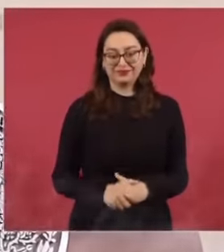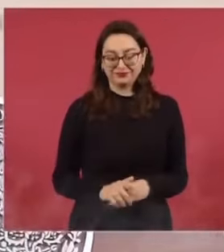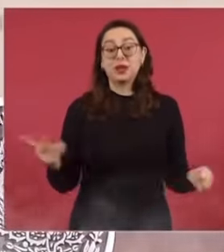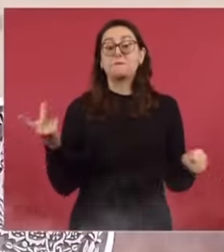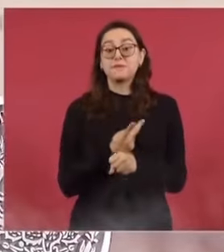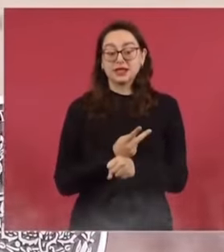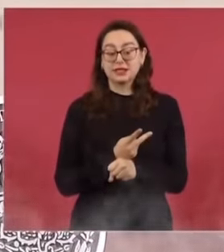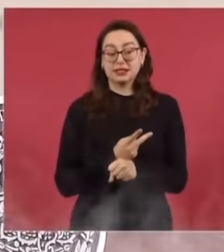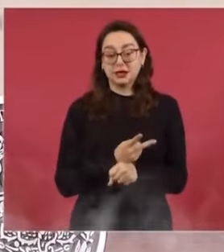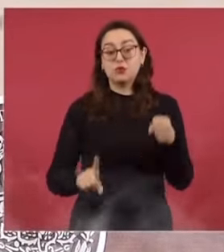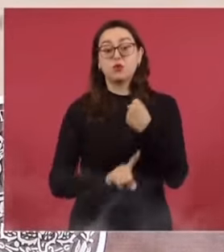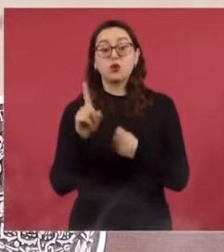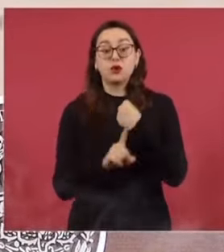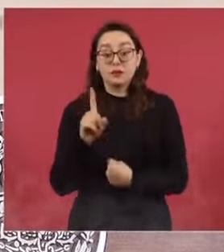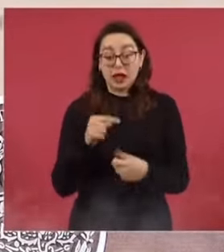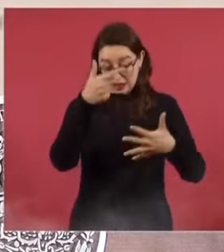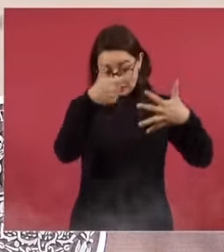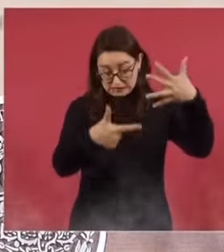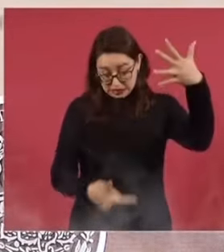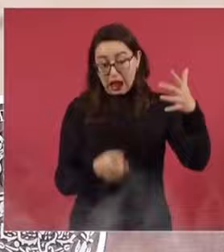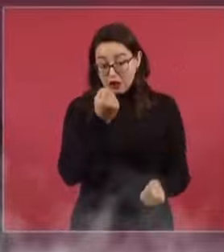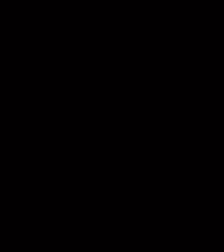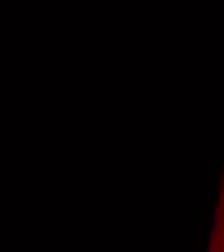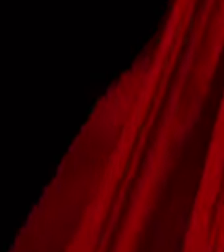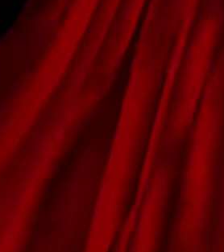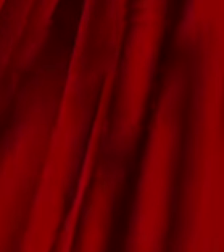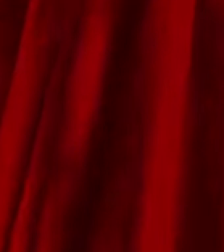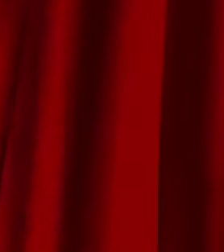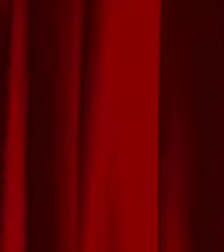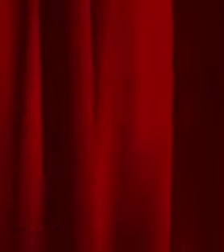un asunto de estos con propósitos politiqueros.